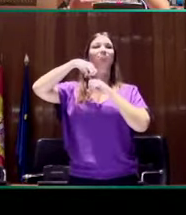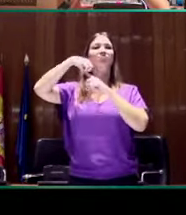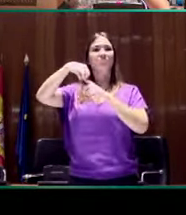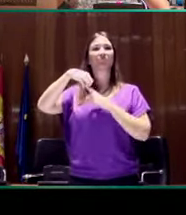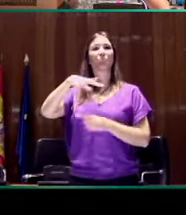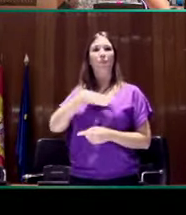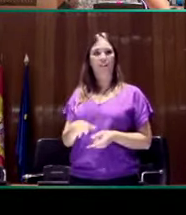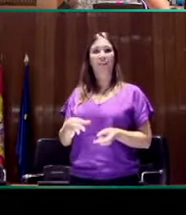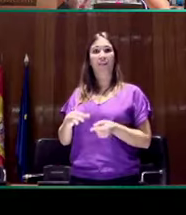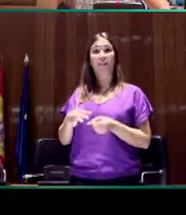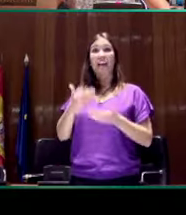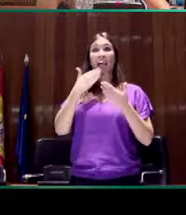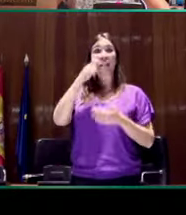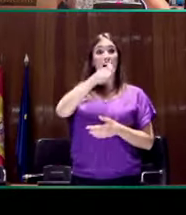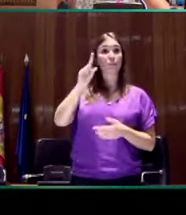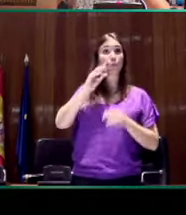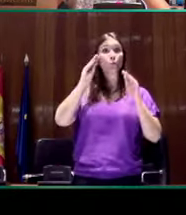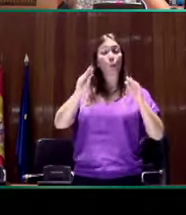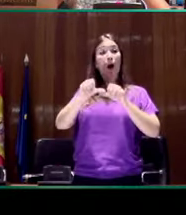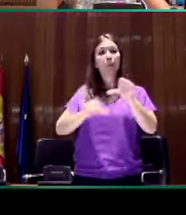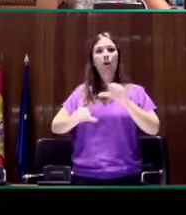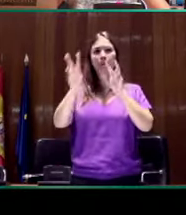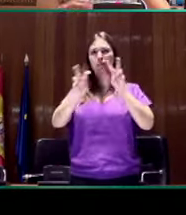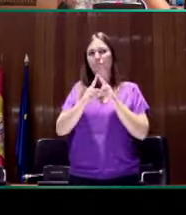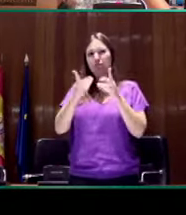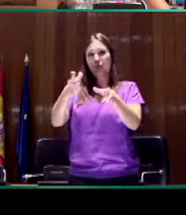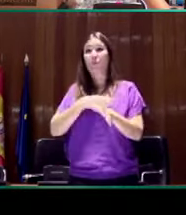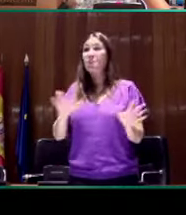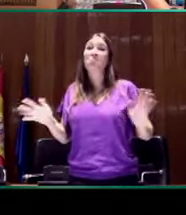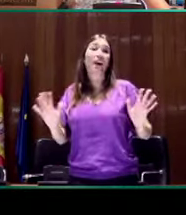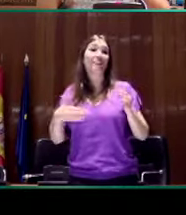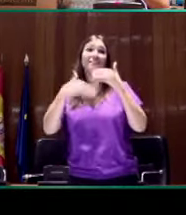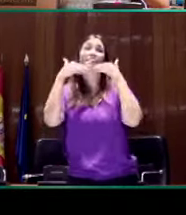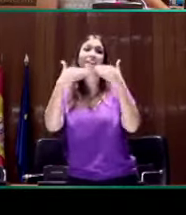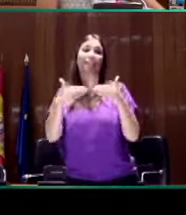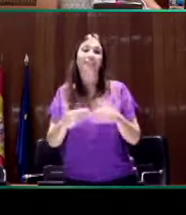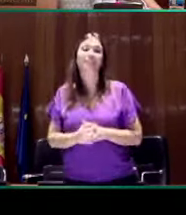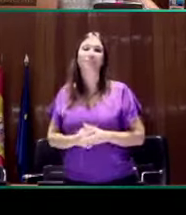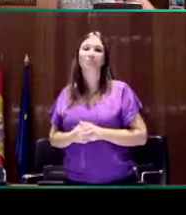puedan partir numerosas e interesantes caminos por recorrer. Y nada más, muchísimas gracias.